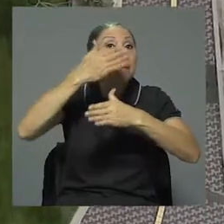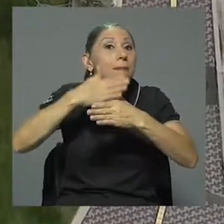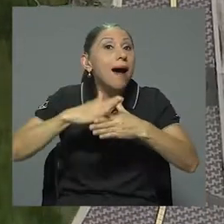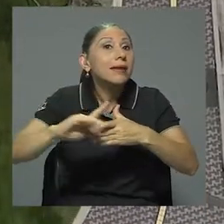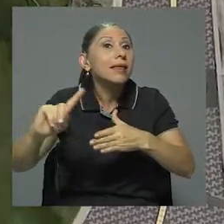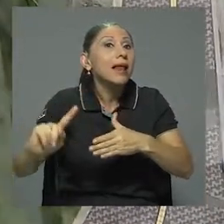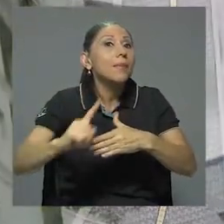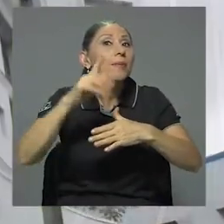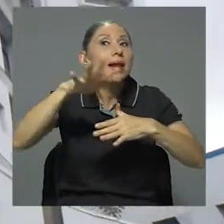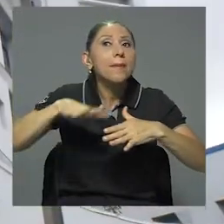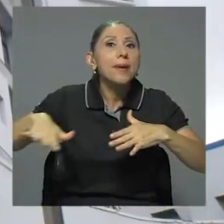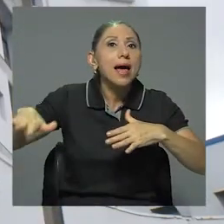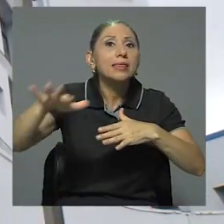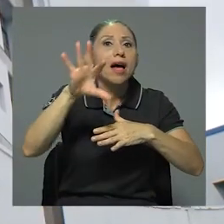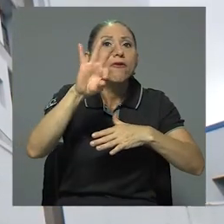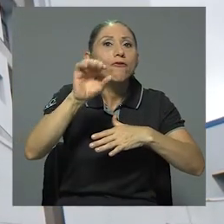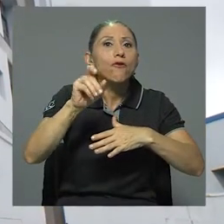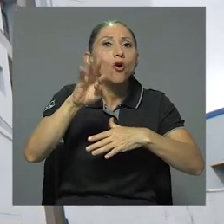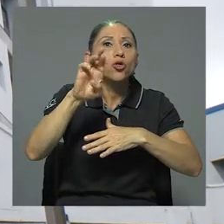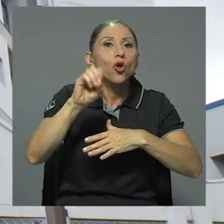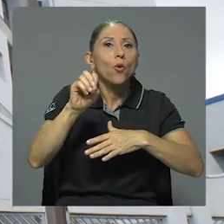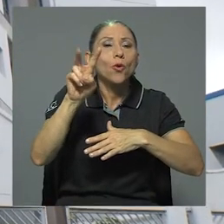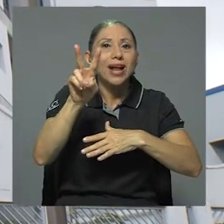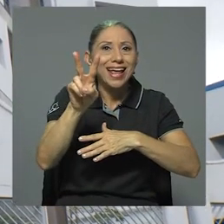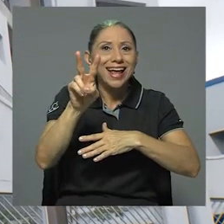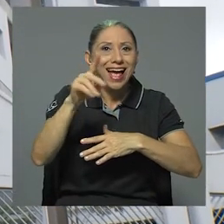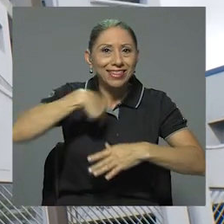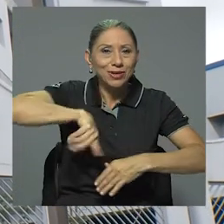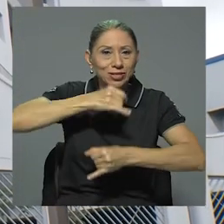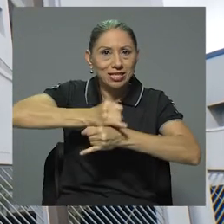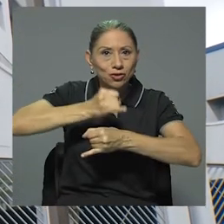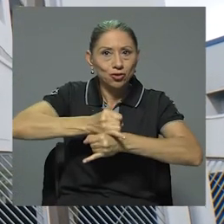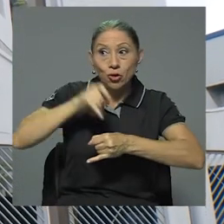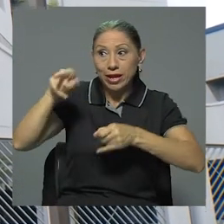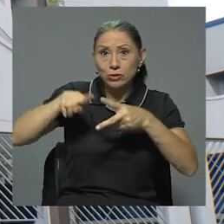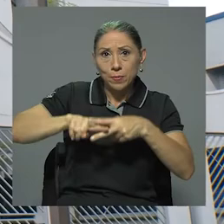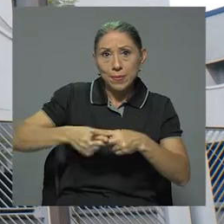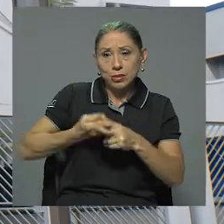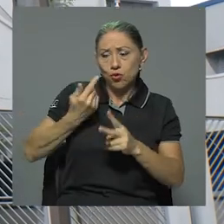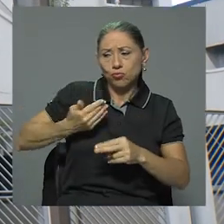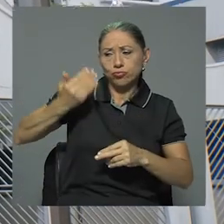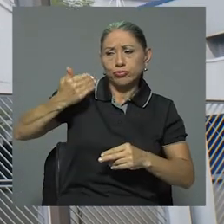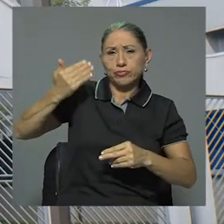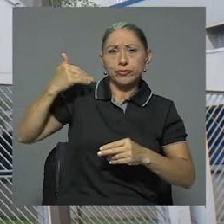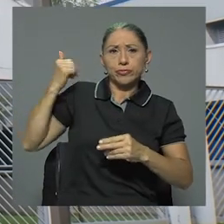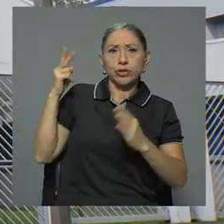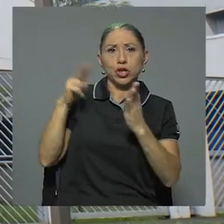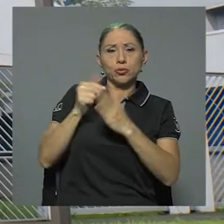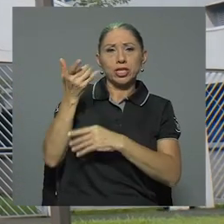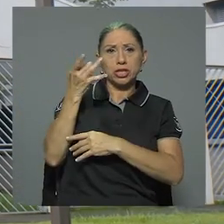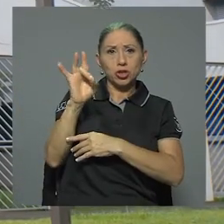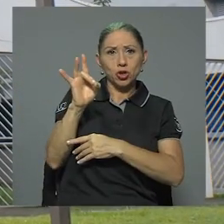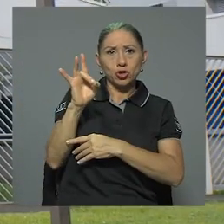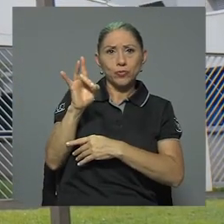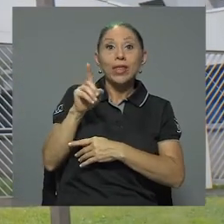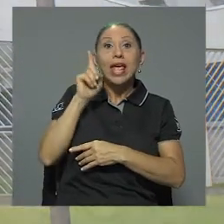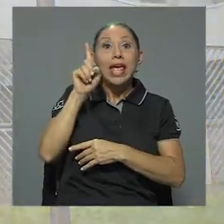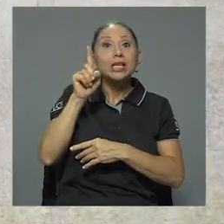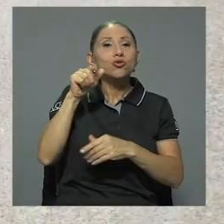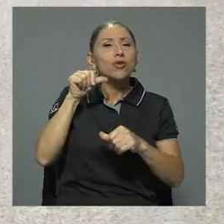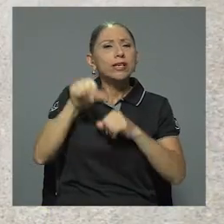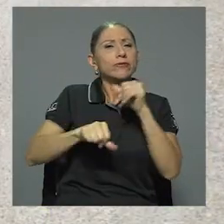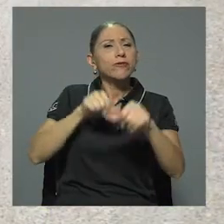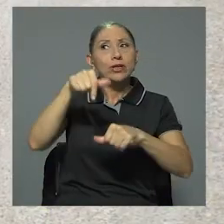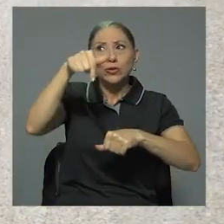institución. Este proyecto, que empezó a plantearse desde el 2018, es uno de los esfuerzos de esta casa de estudios